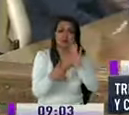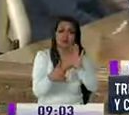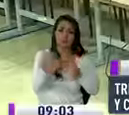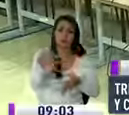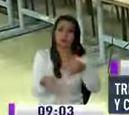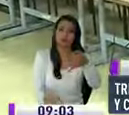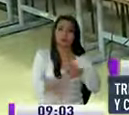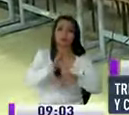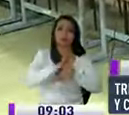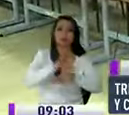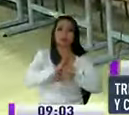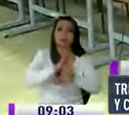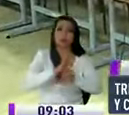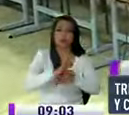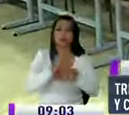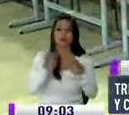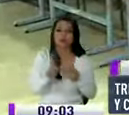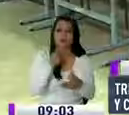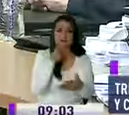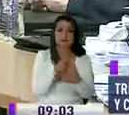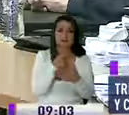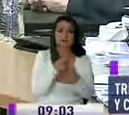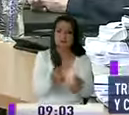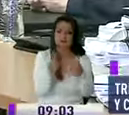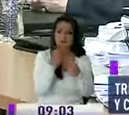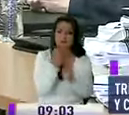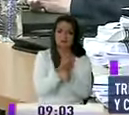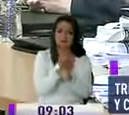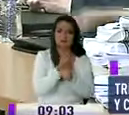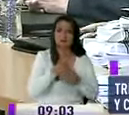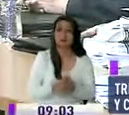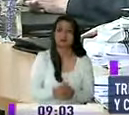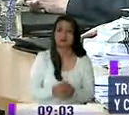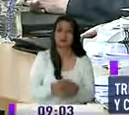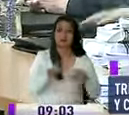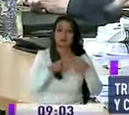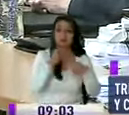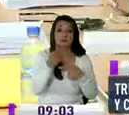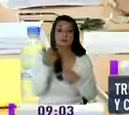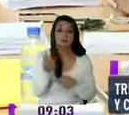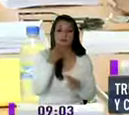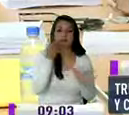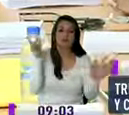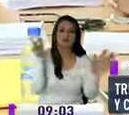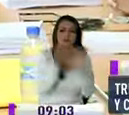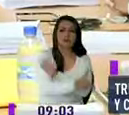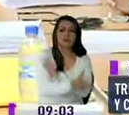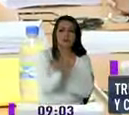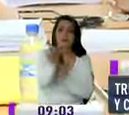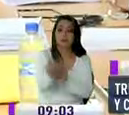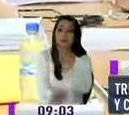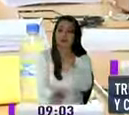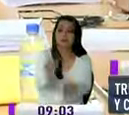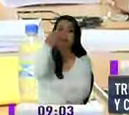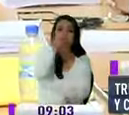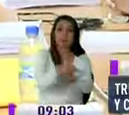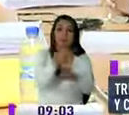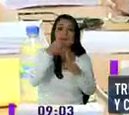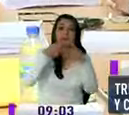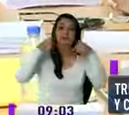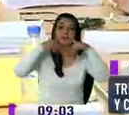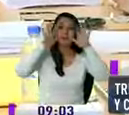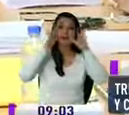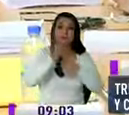justicia ecuatoriana como en la labor periodística El activista político adelantó que interpondrá acciones contra todos quienes ordenaron en diciembre de